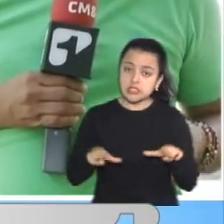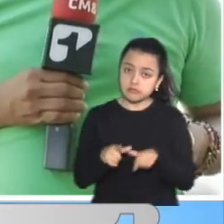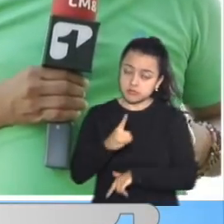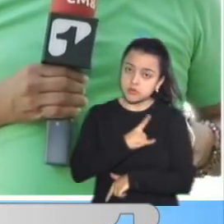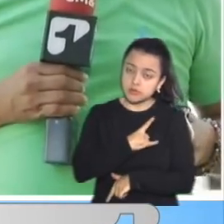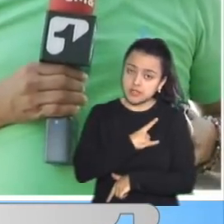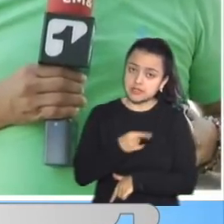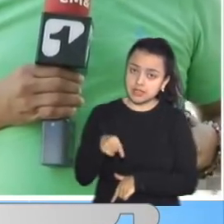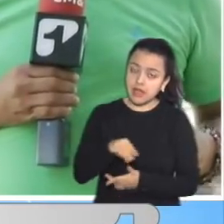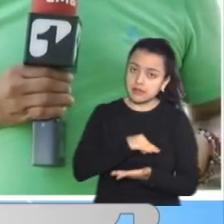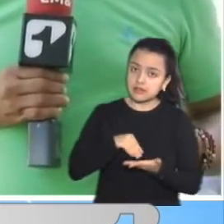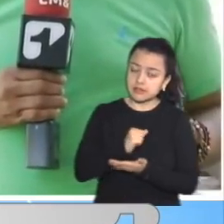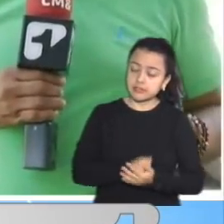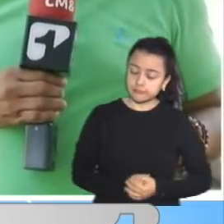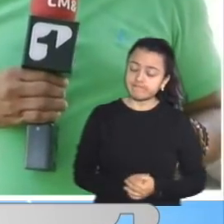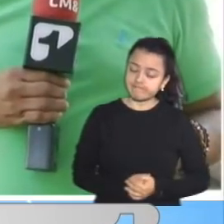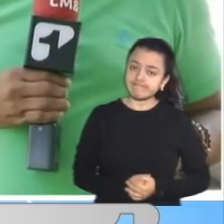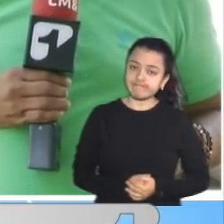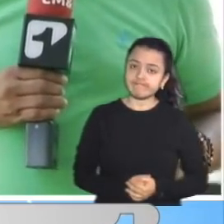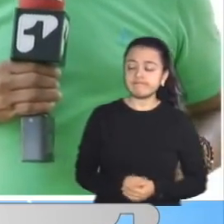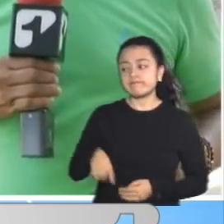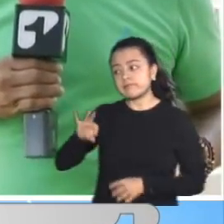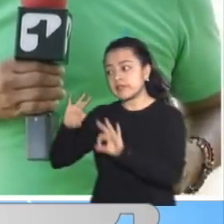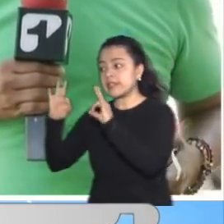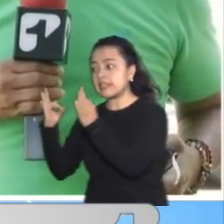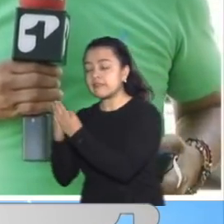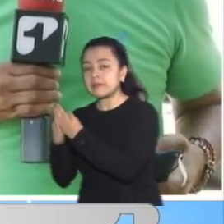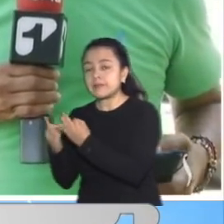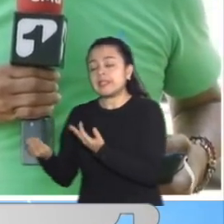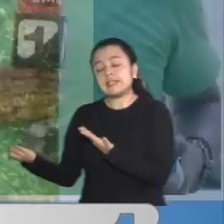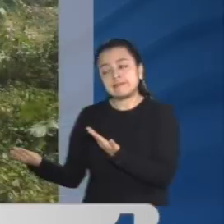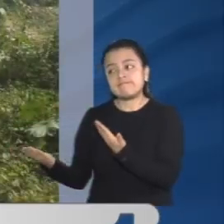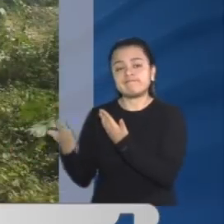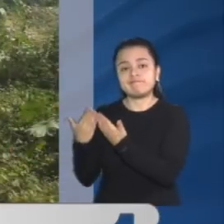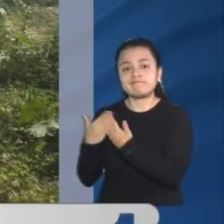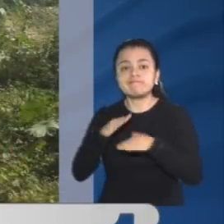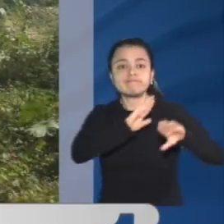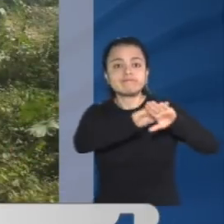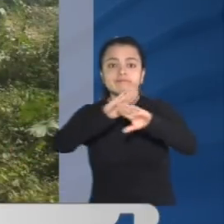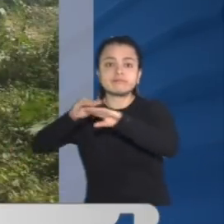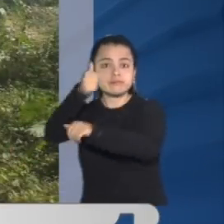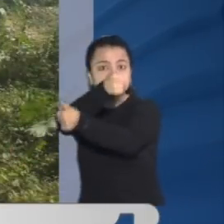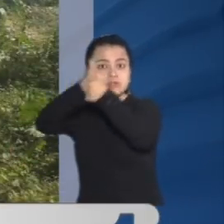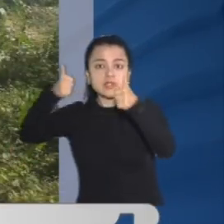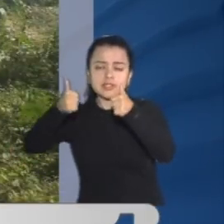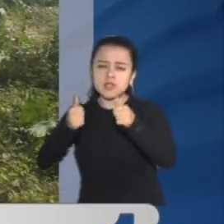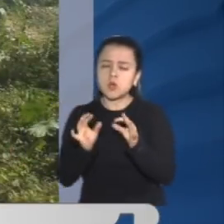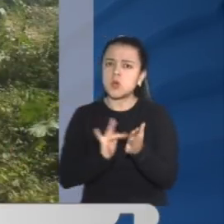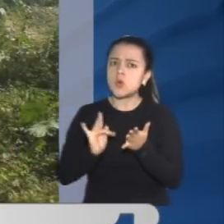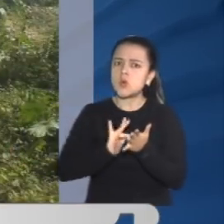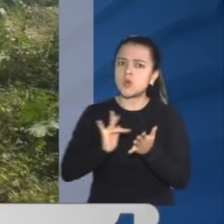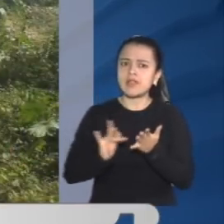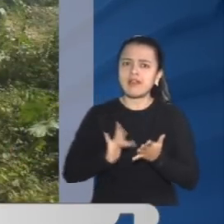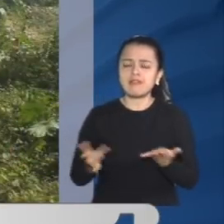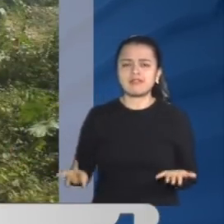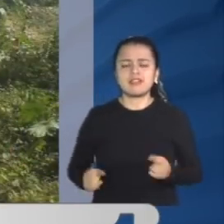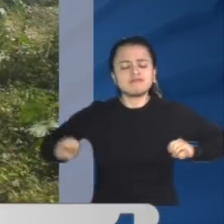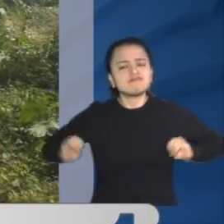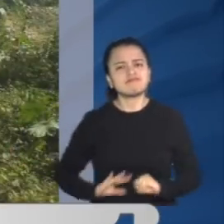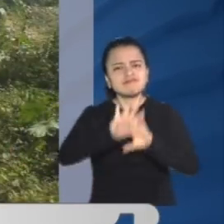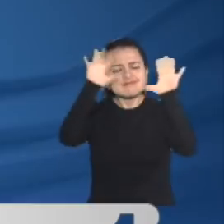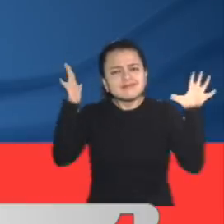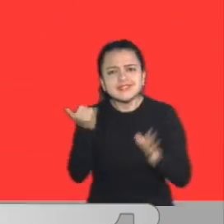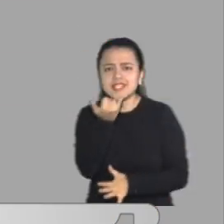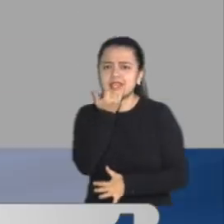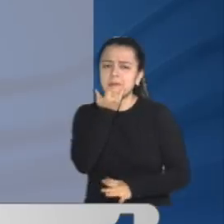familia de la joven Margarita Gómez Márquez piden a las autoridades un pronunciamiento y que se esclarezca las